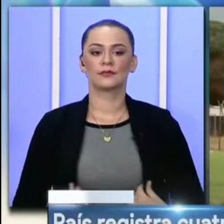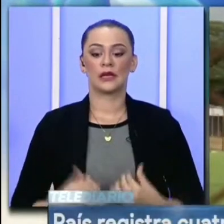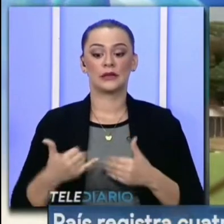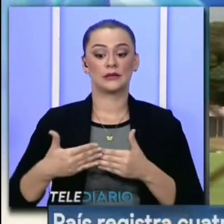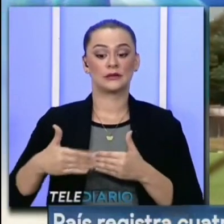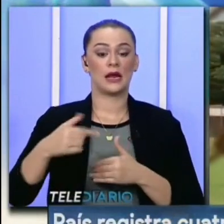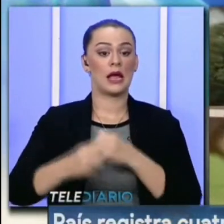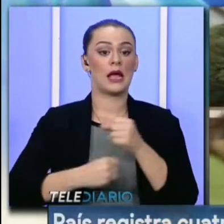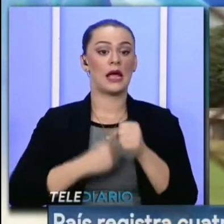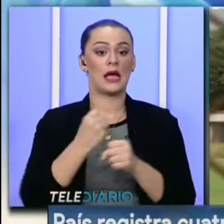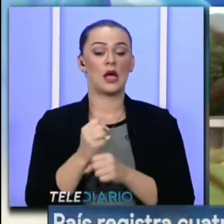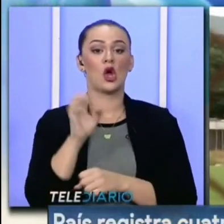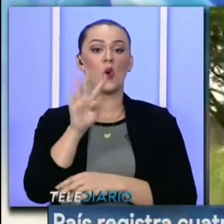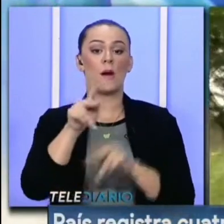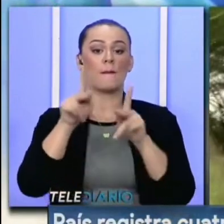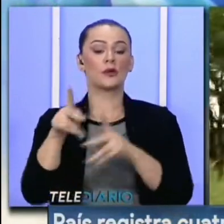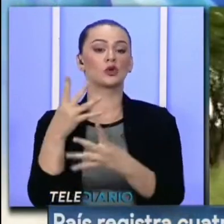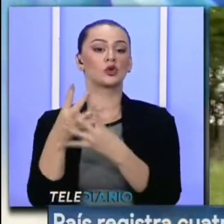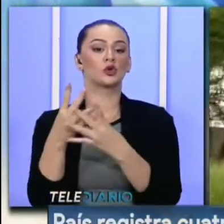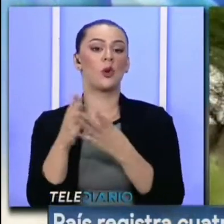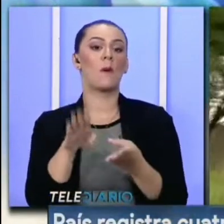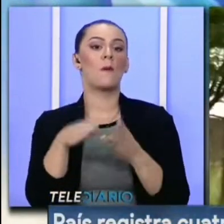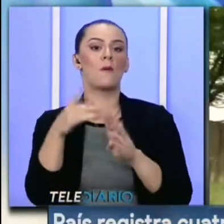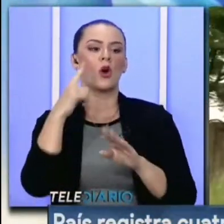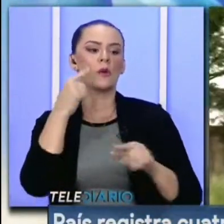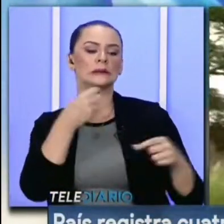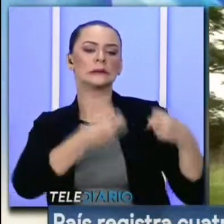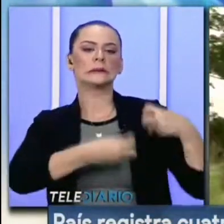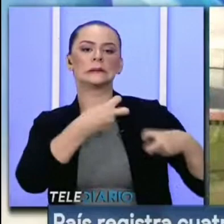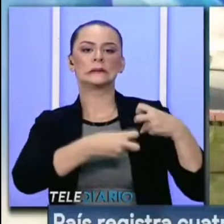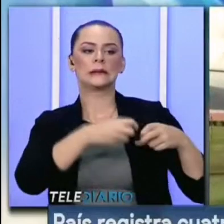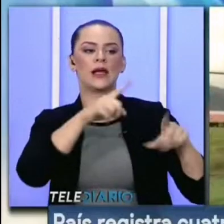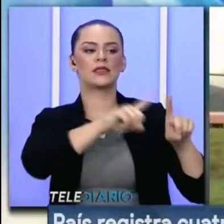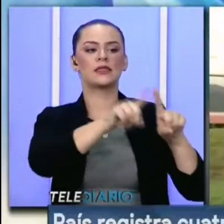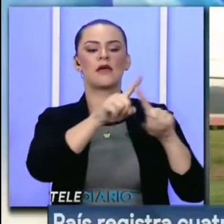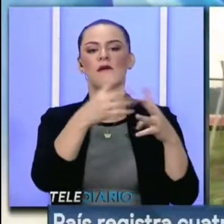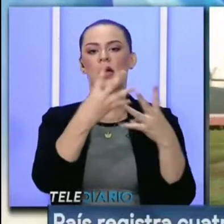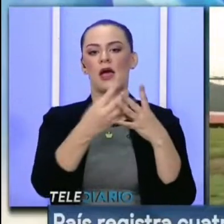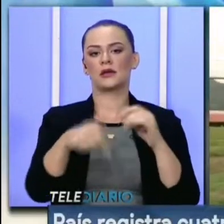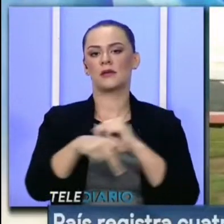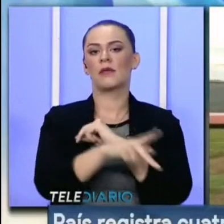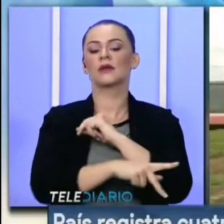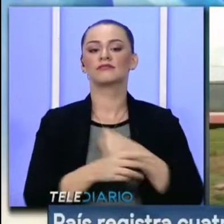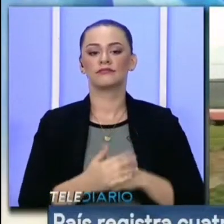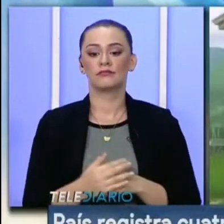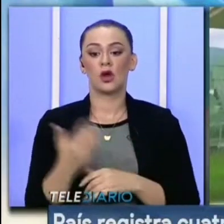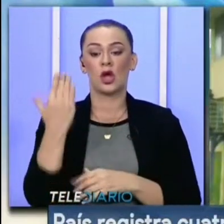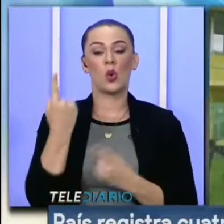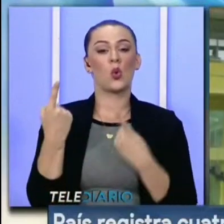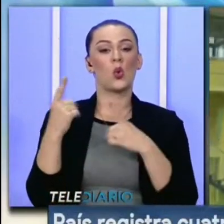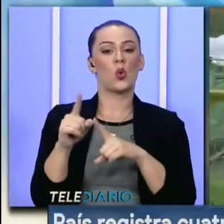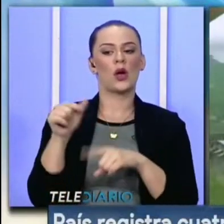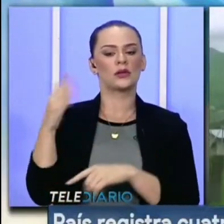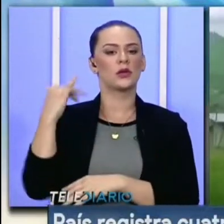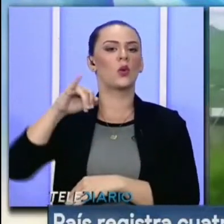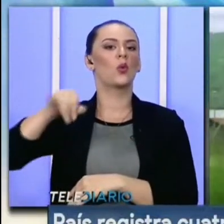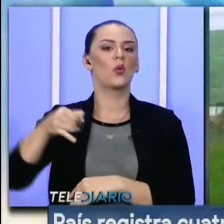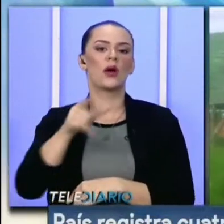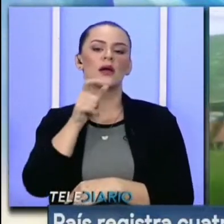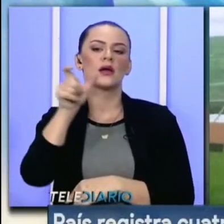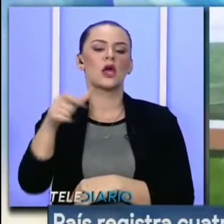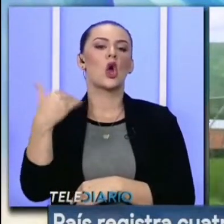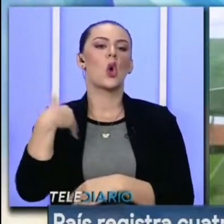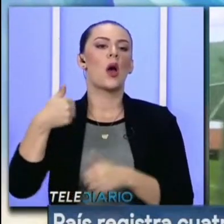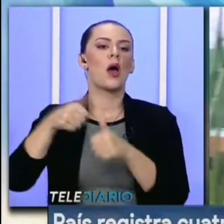Llevamos del año al menos cuatro personas de libertad murieron por riñas en diferentes cárceles del país. El último caso se dio este jueves y se